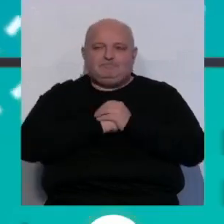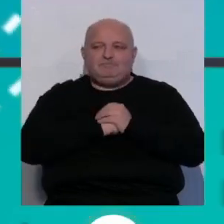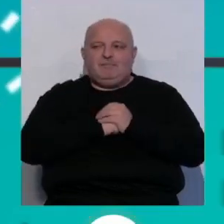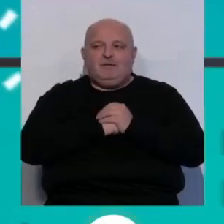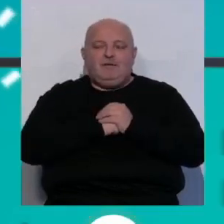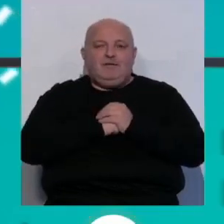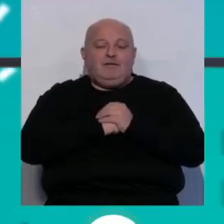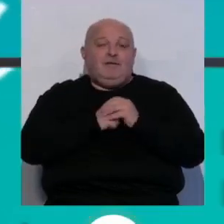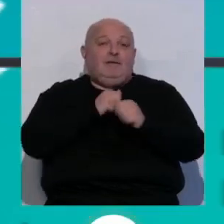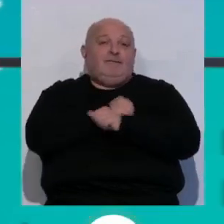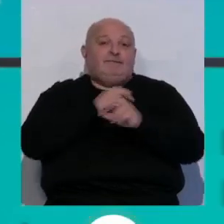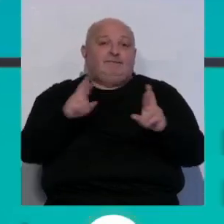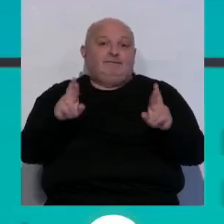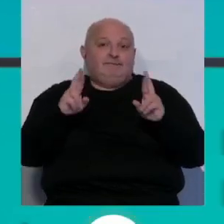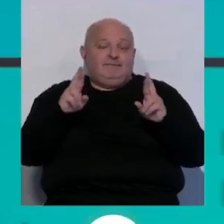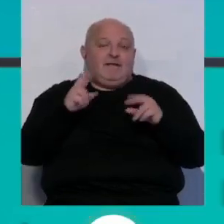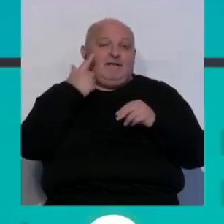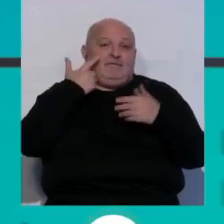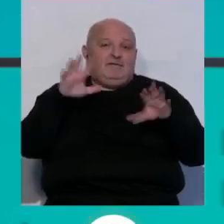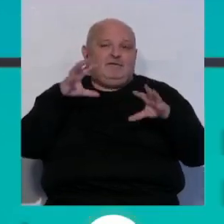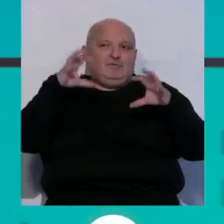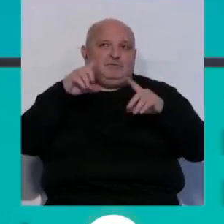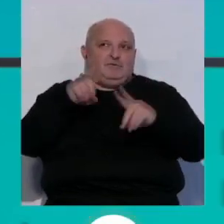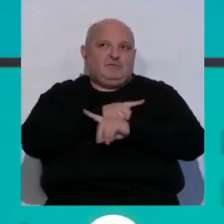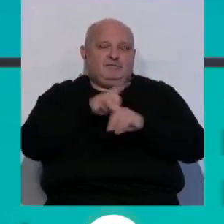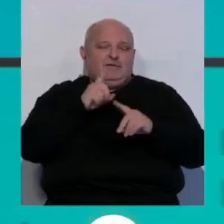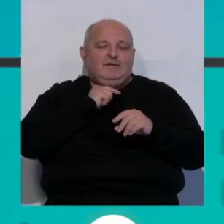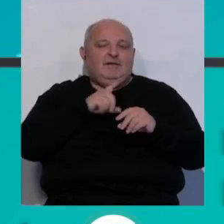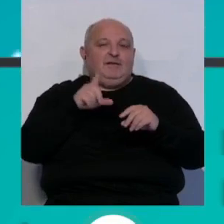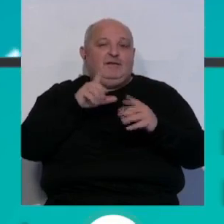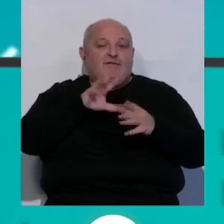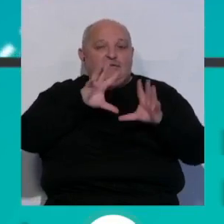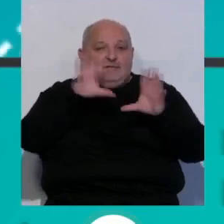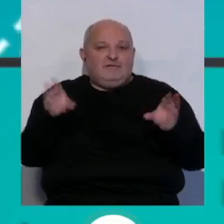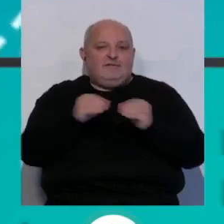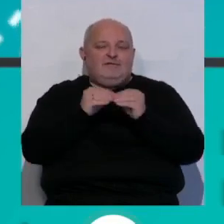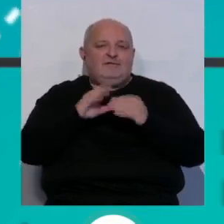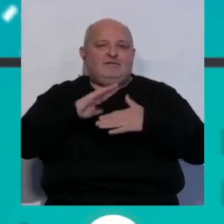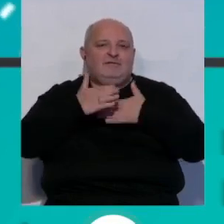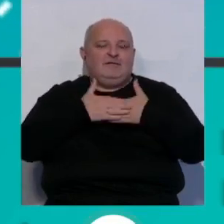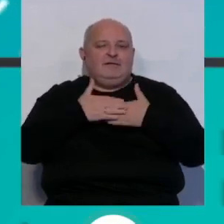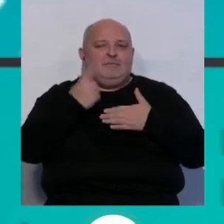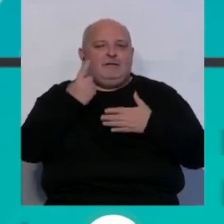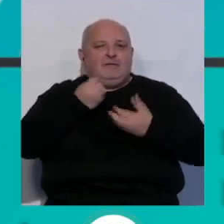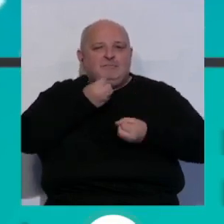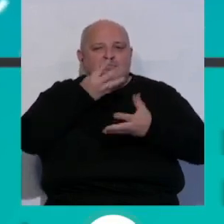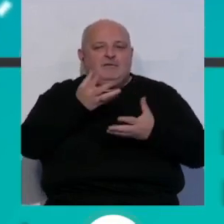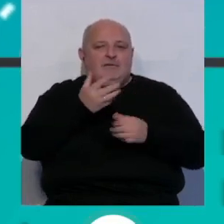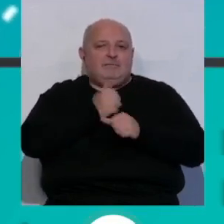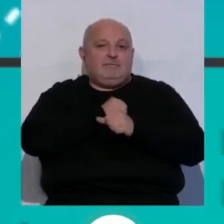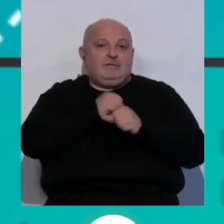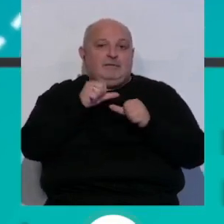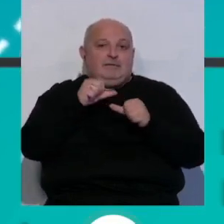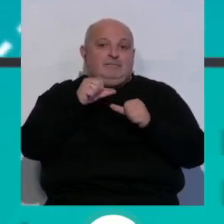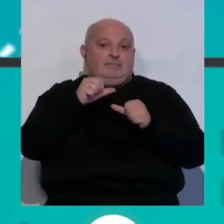Pues eso, cruzamos los dedos porque la lluvia no nos vaya a guardar la fiesta. Con esta información cerramos esta primera edición de Noticias y ya saben que a